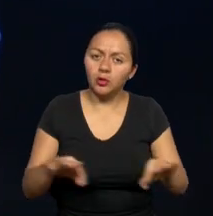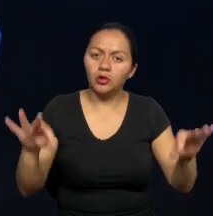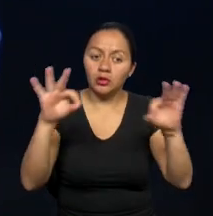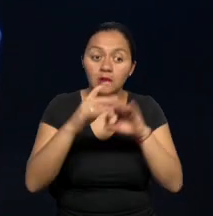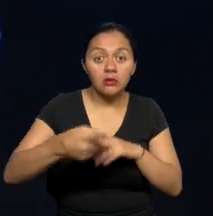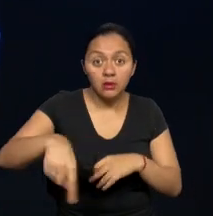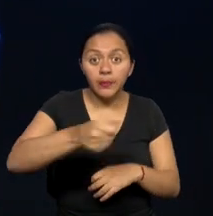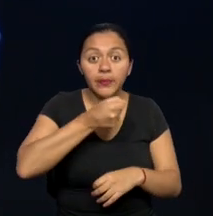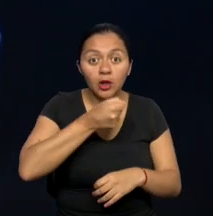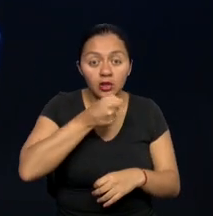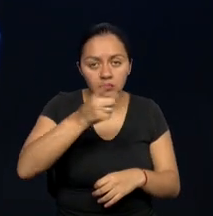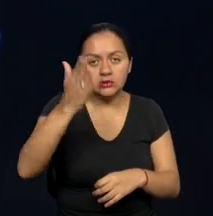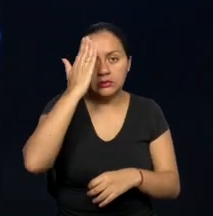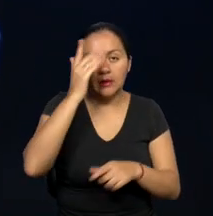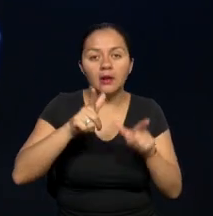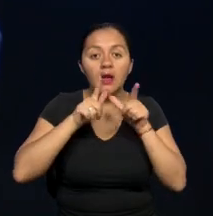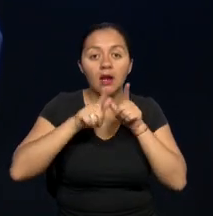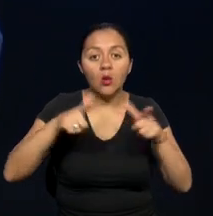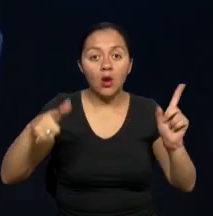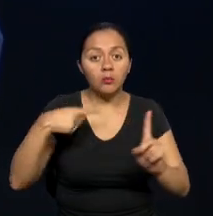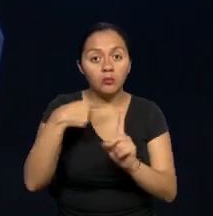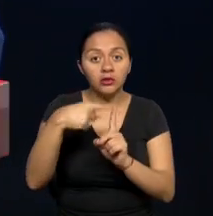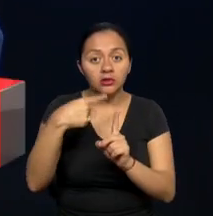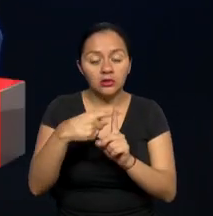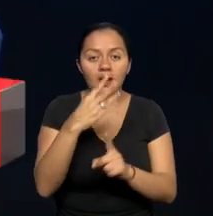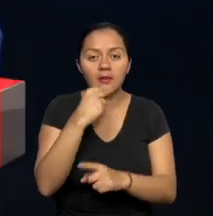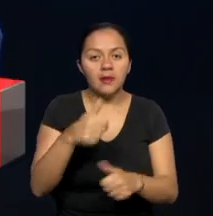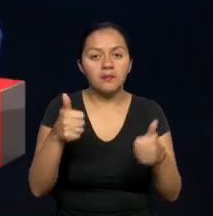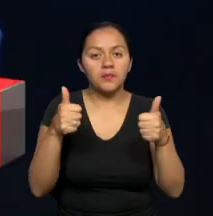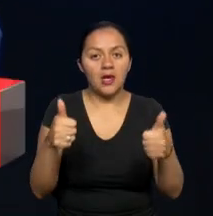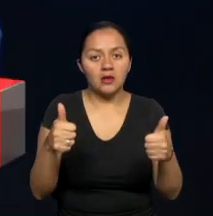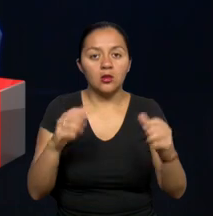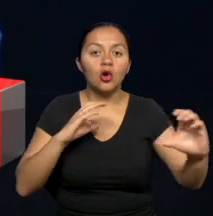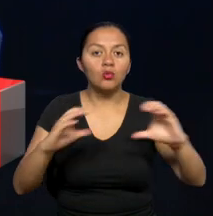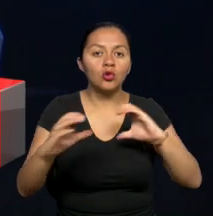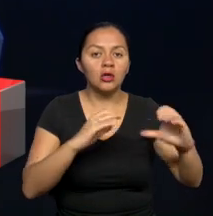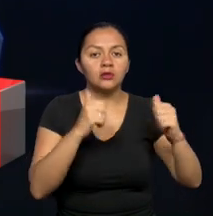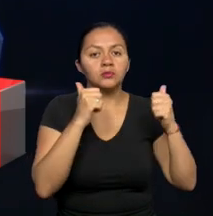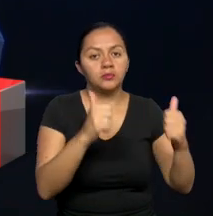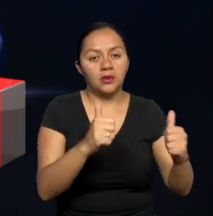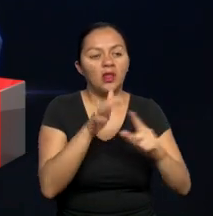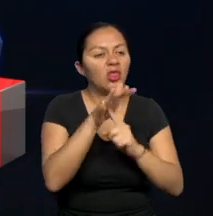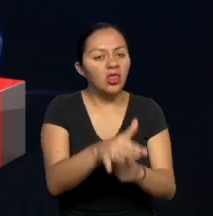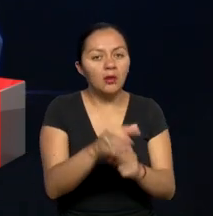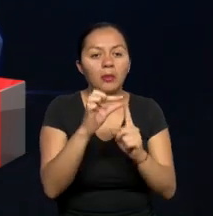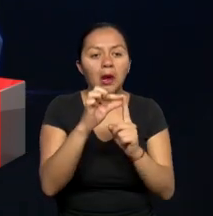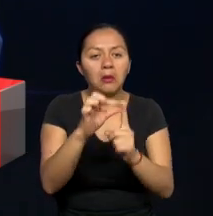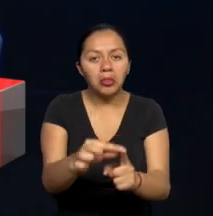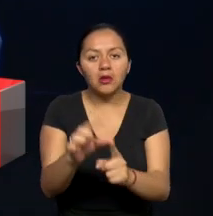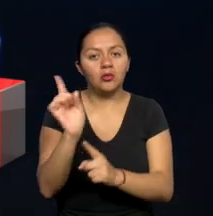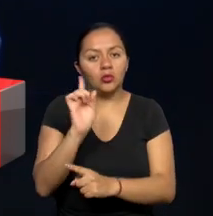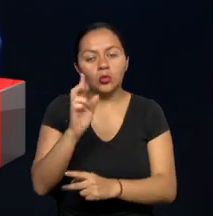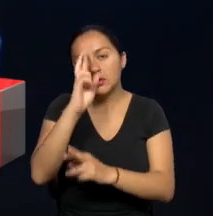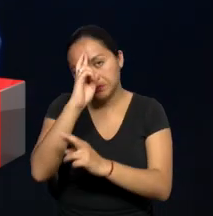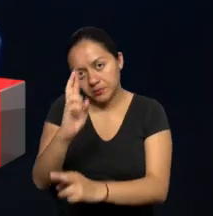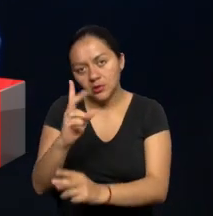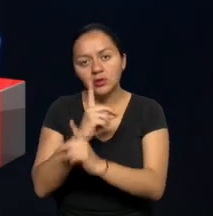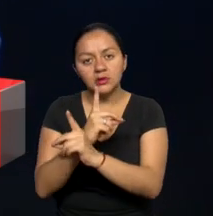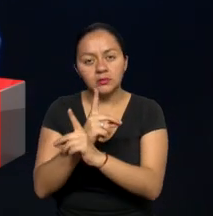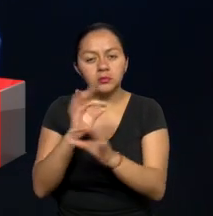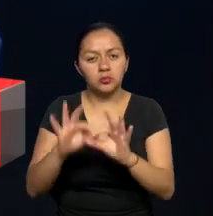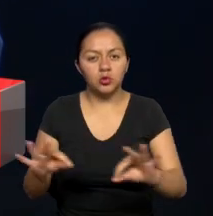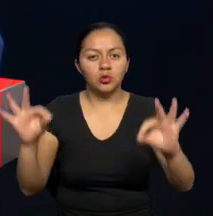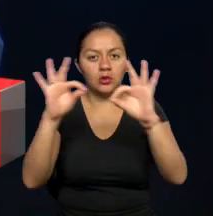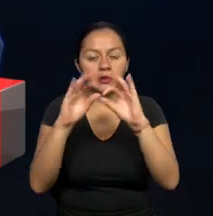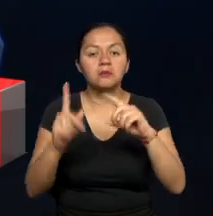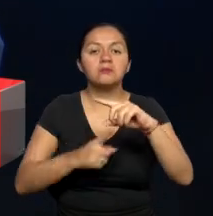comunicadores entiendan que ese lenguaje positivo nos permite una mejor comunicación y un respeto a la dignidad de las personas con discapacidad y sus